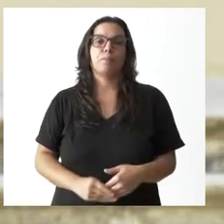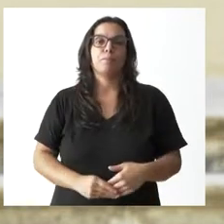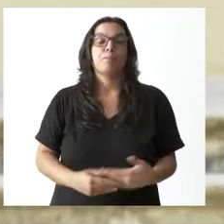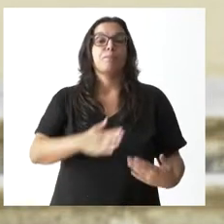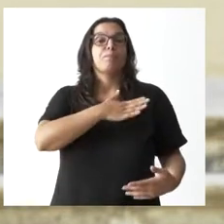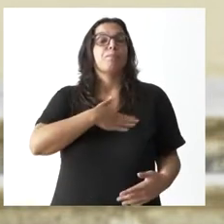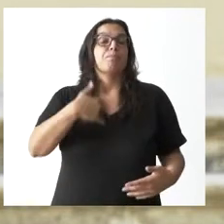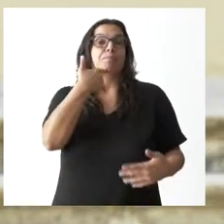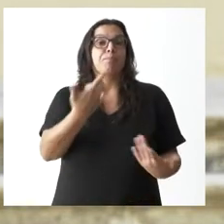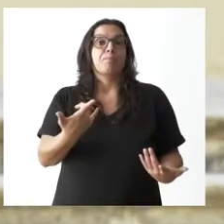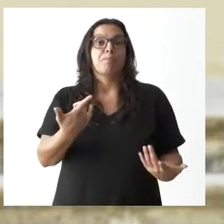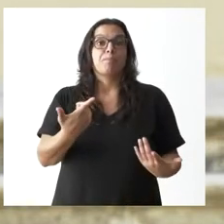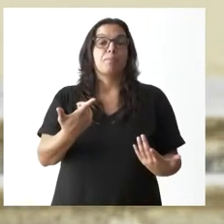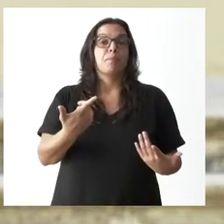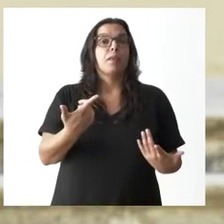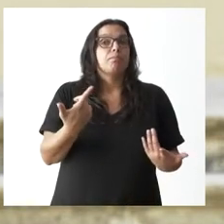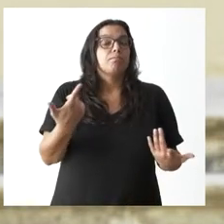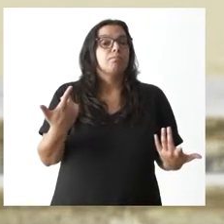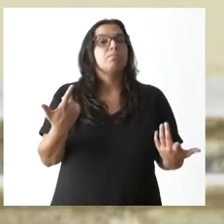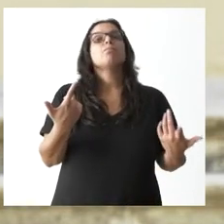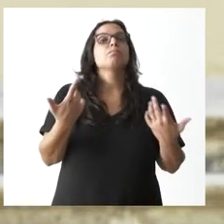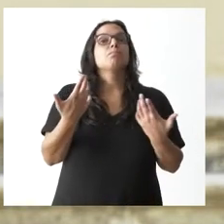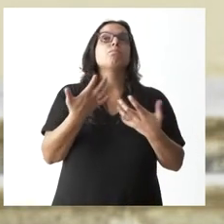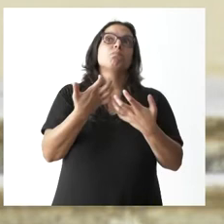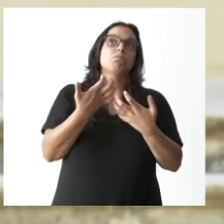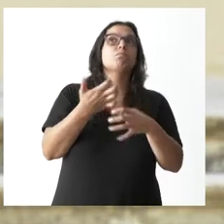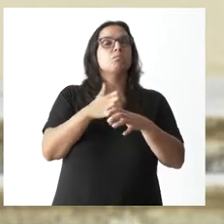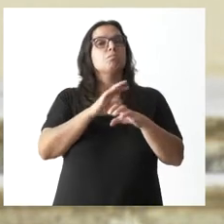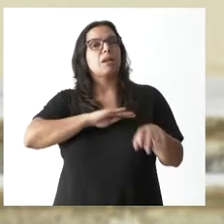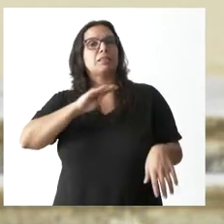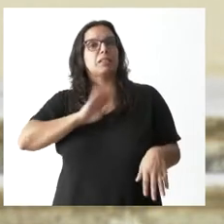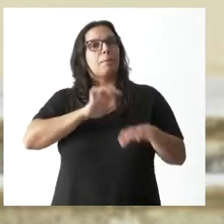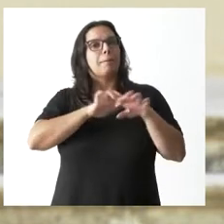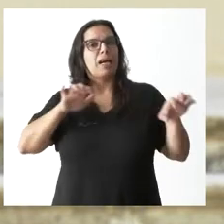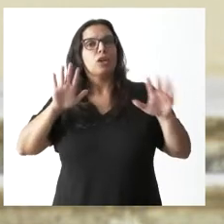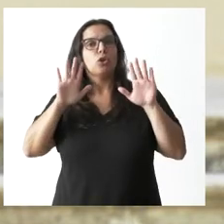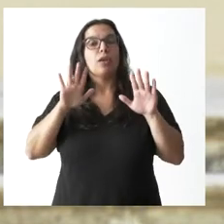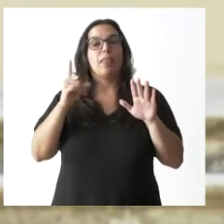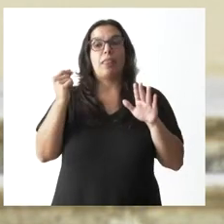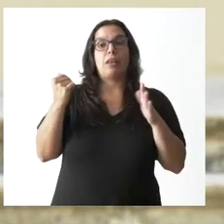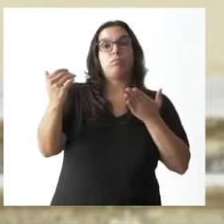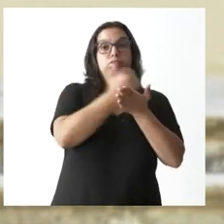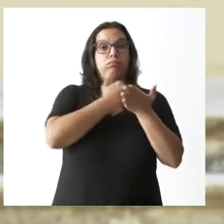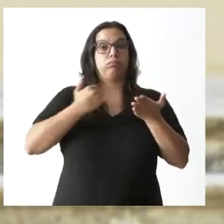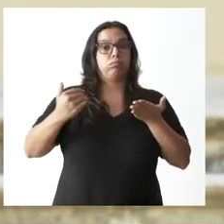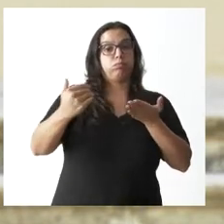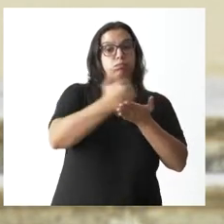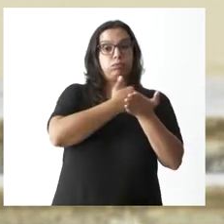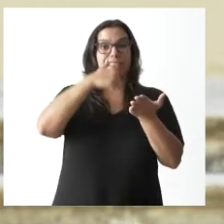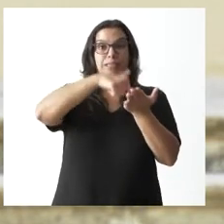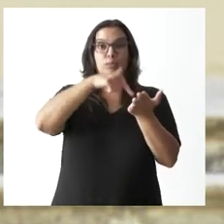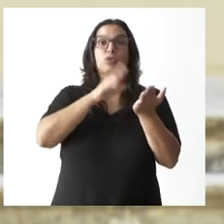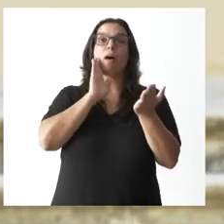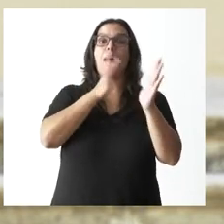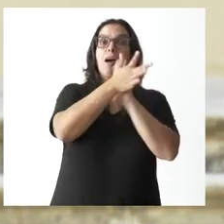que una parte muy importante de la recaudación de estos impuestos